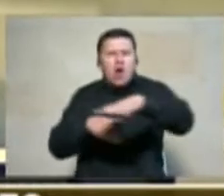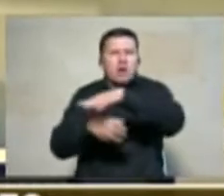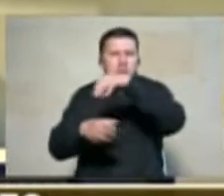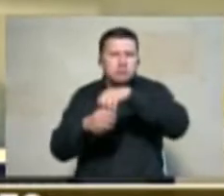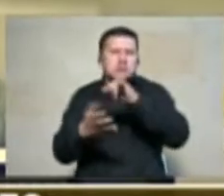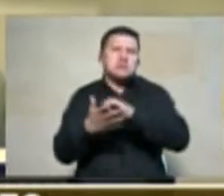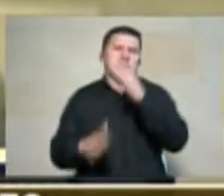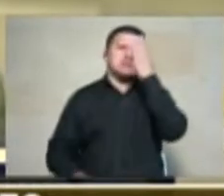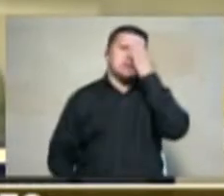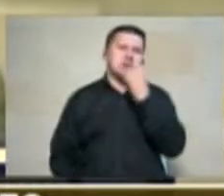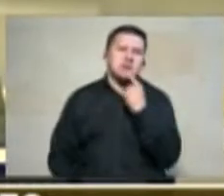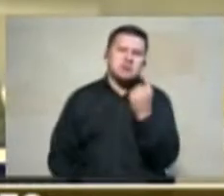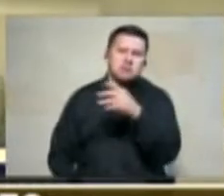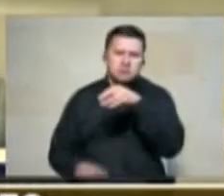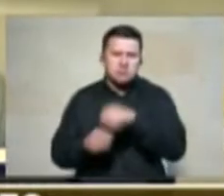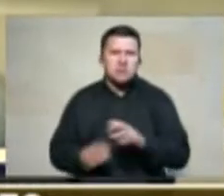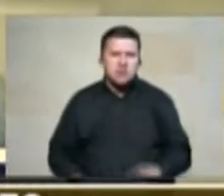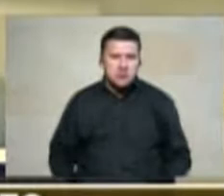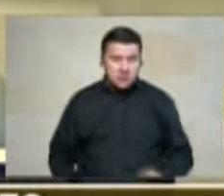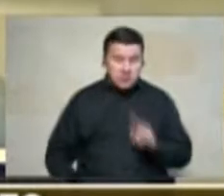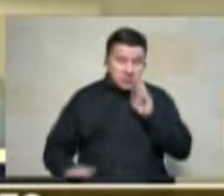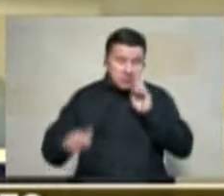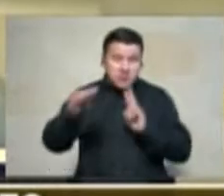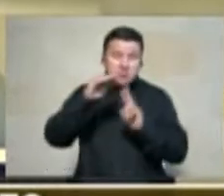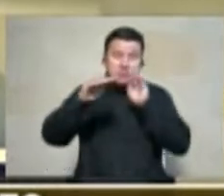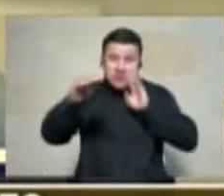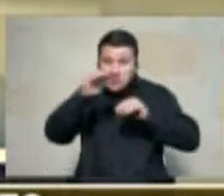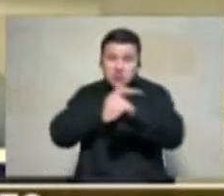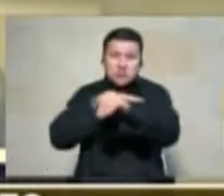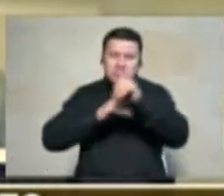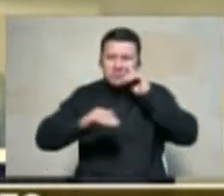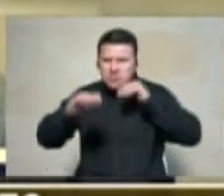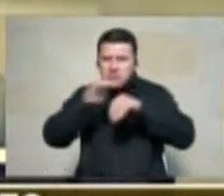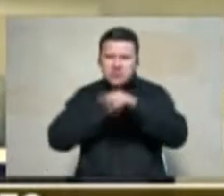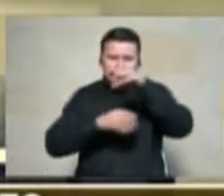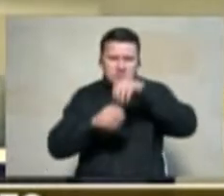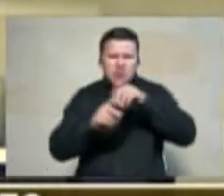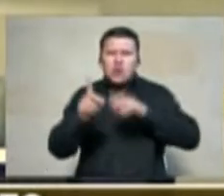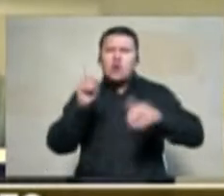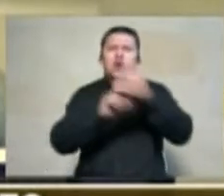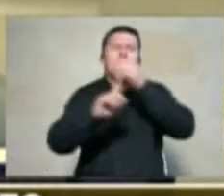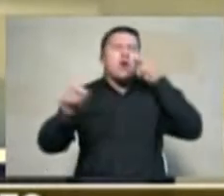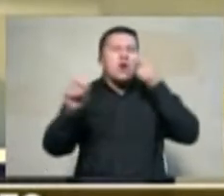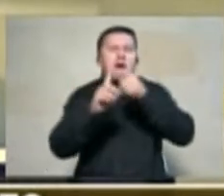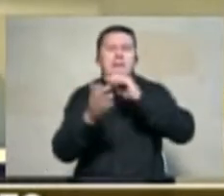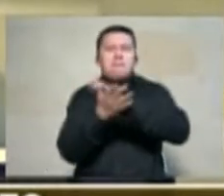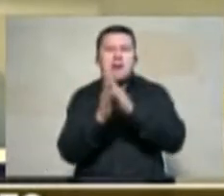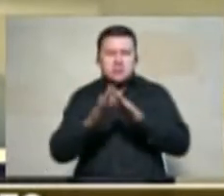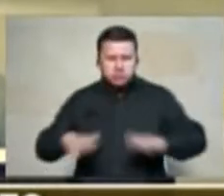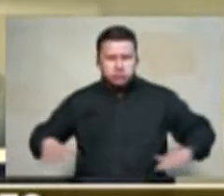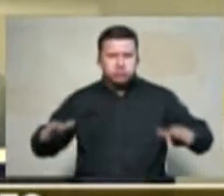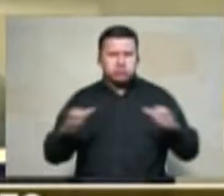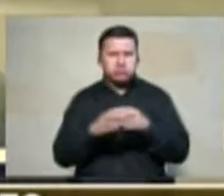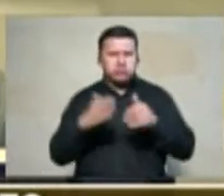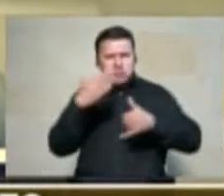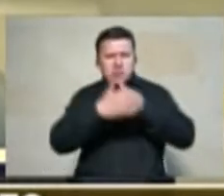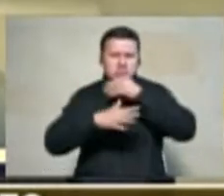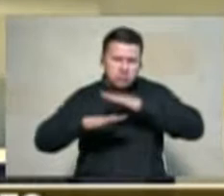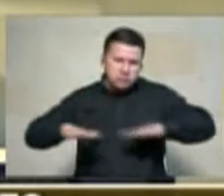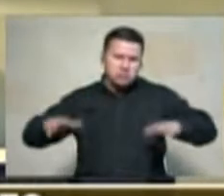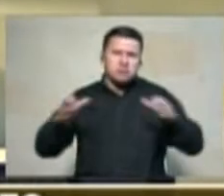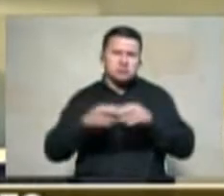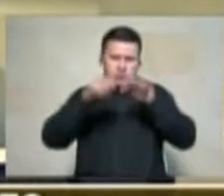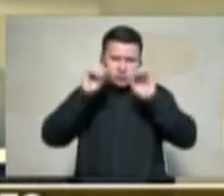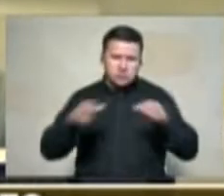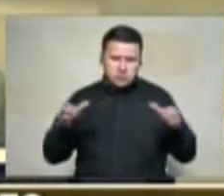misión rural una condición básica para lograr la paz en el país y en el campo es que puedan convivir en